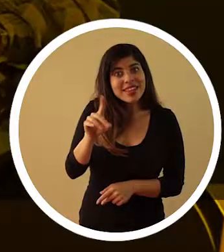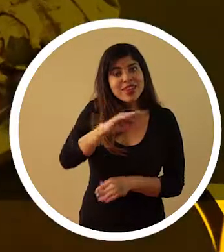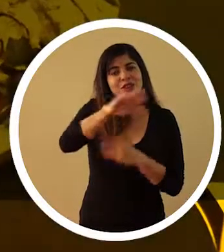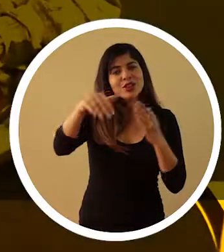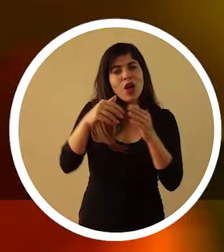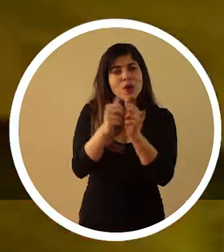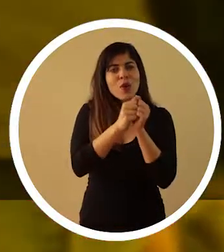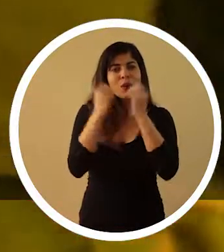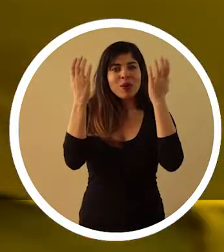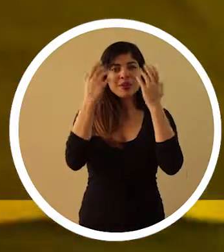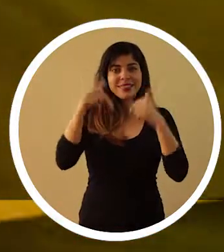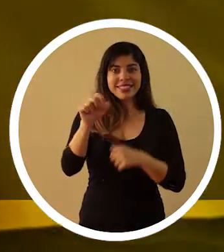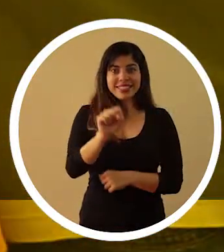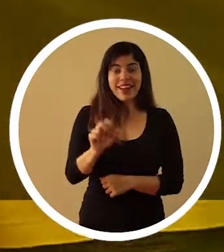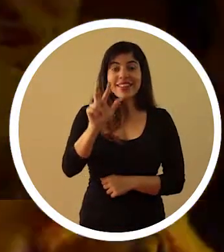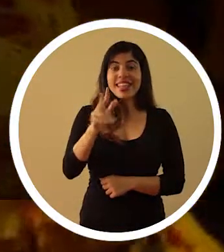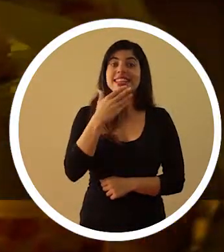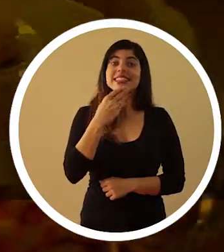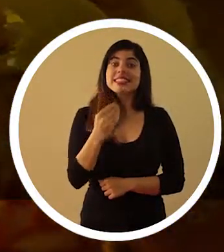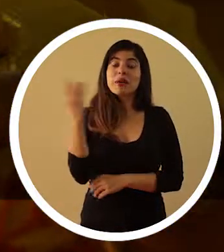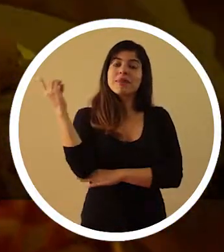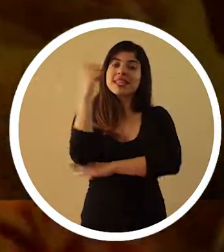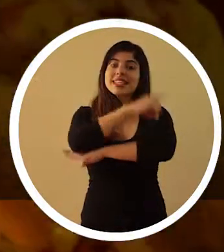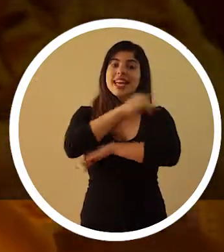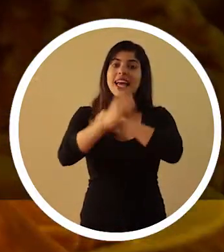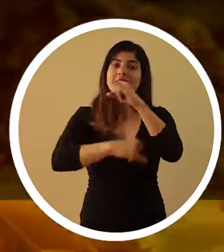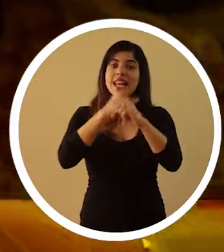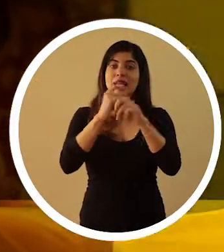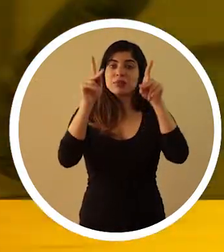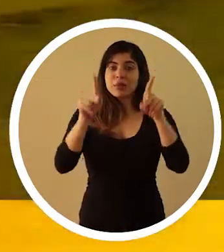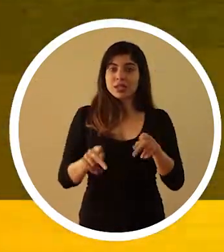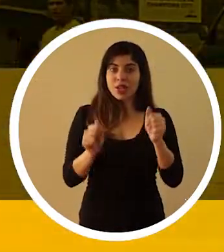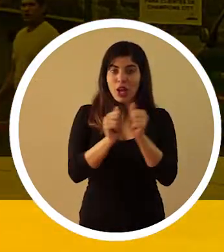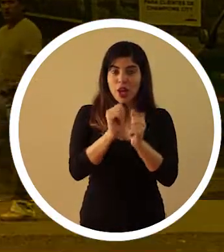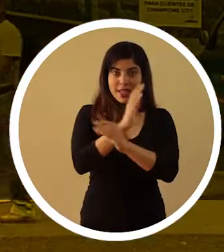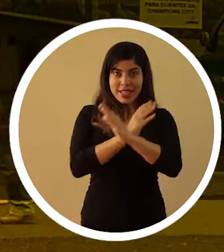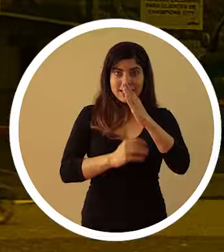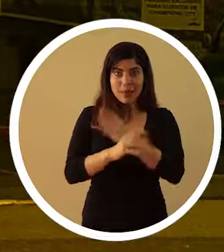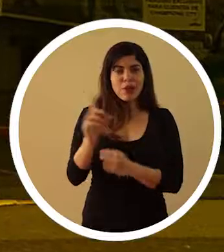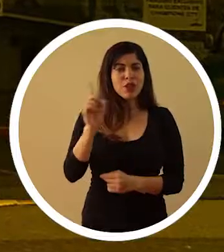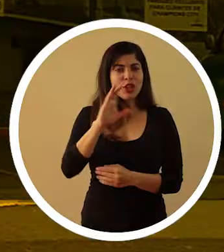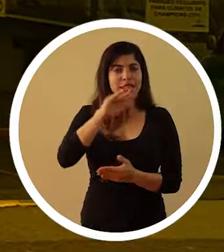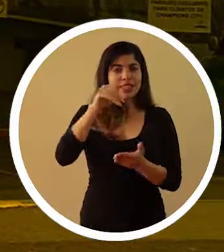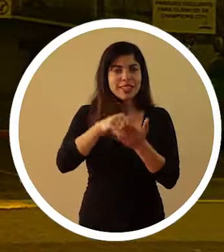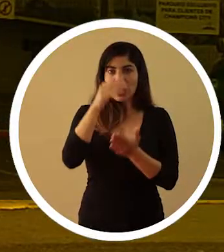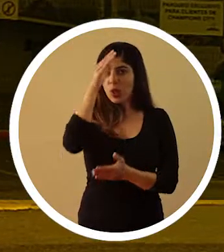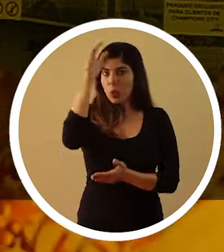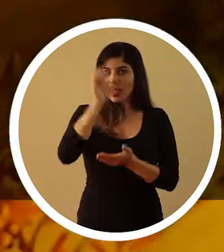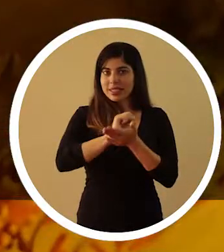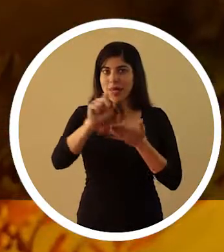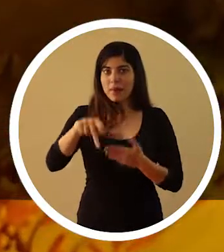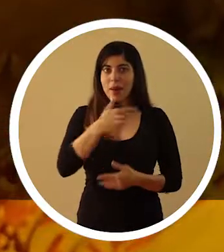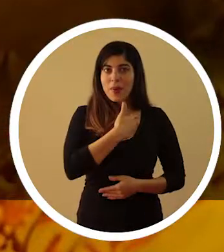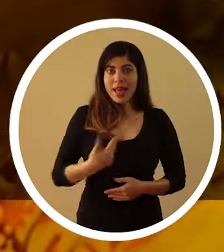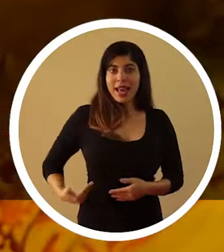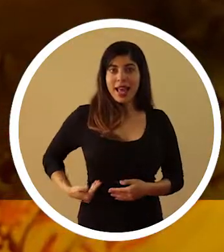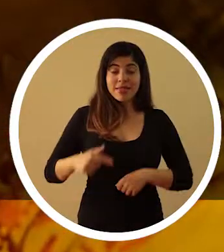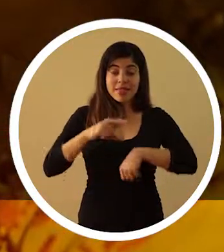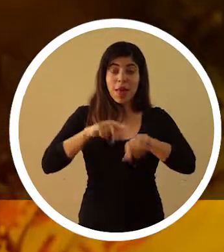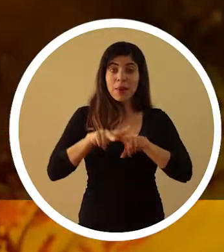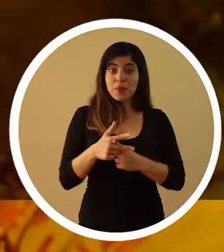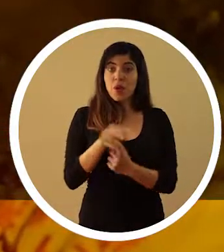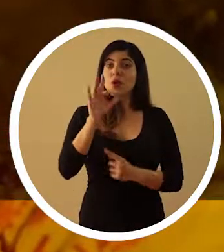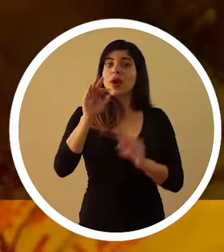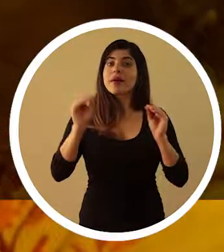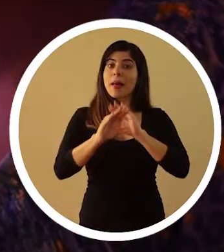juntos este sábado 3 de diciembre, el Día Internacional de las Personas con Discapacidad, en el Centro Cultural de San Pablo de Heredia, a partir de las